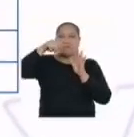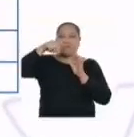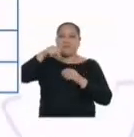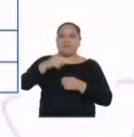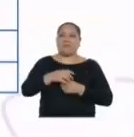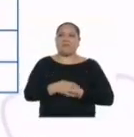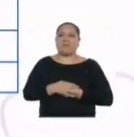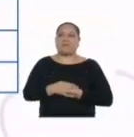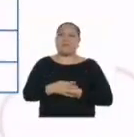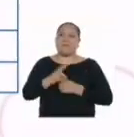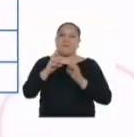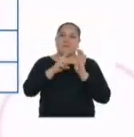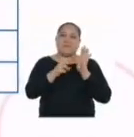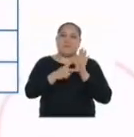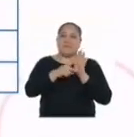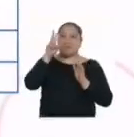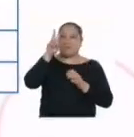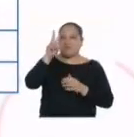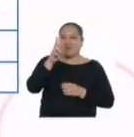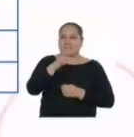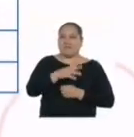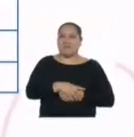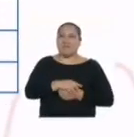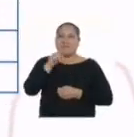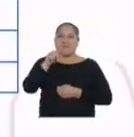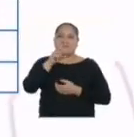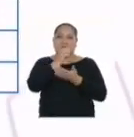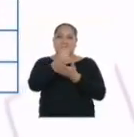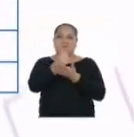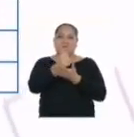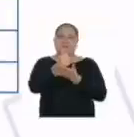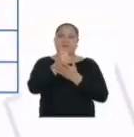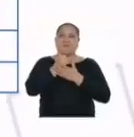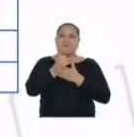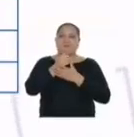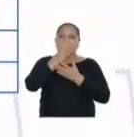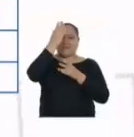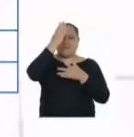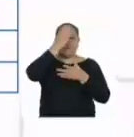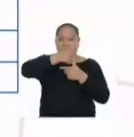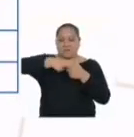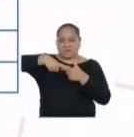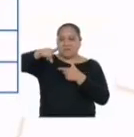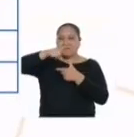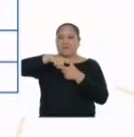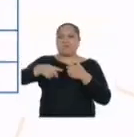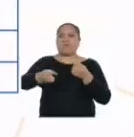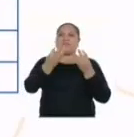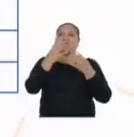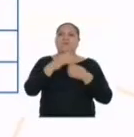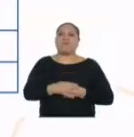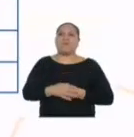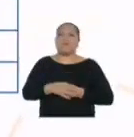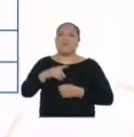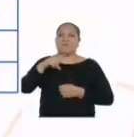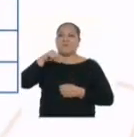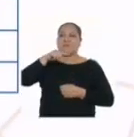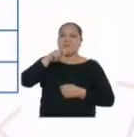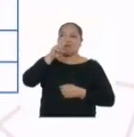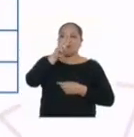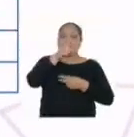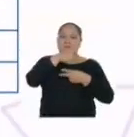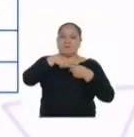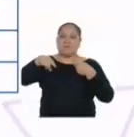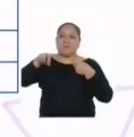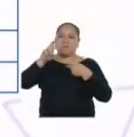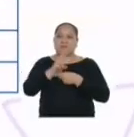gotas registradas. Es decir, dos. Esto nos servirá para dividir las cantidades de gotas. Para la mandarina sería dos